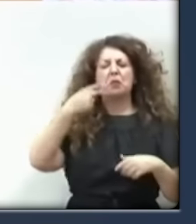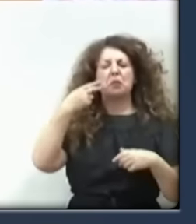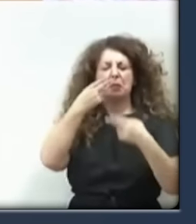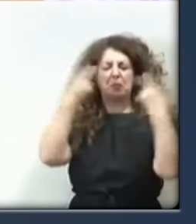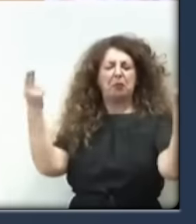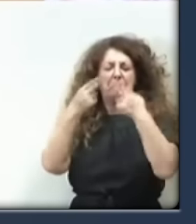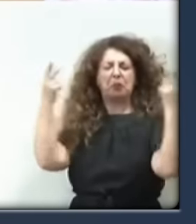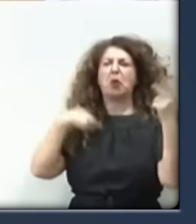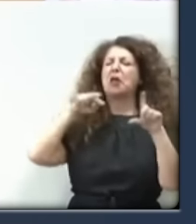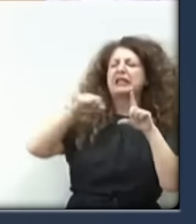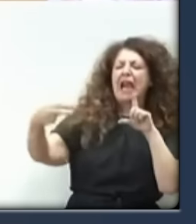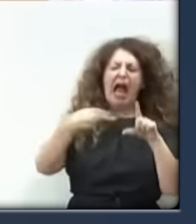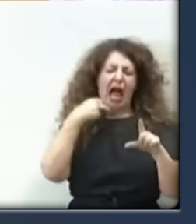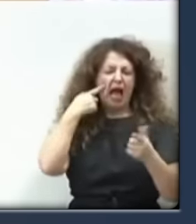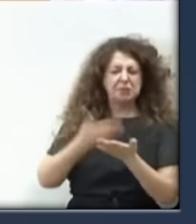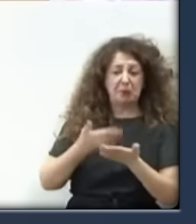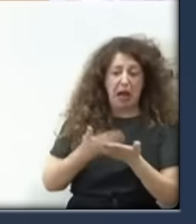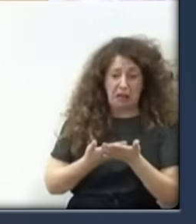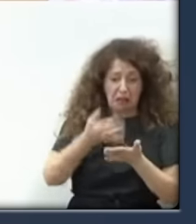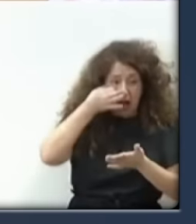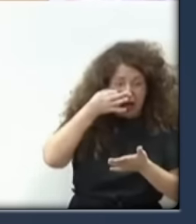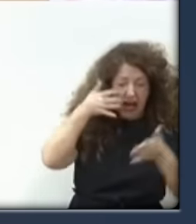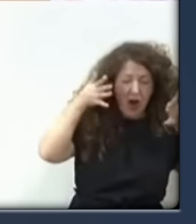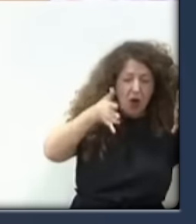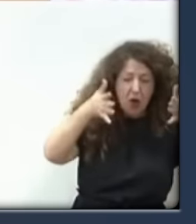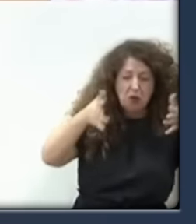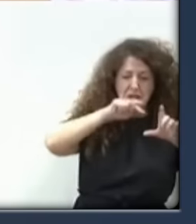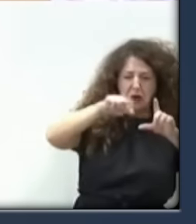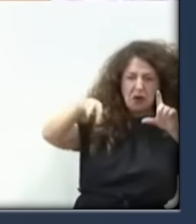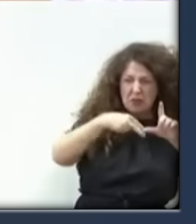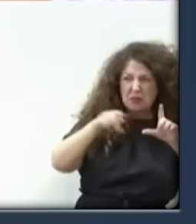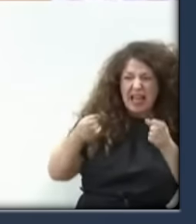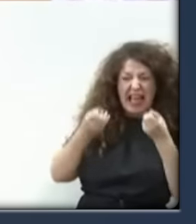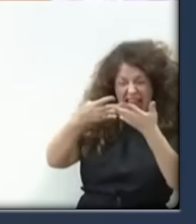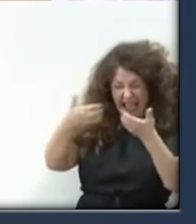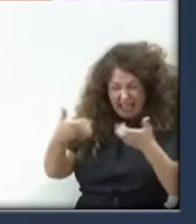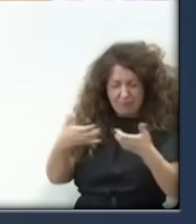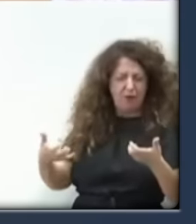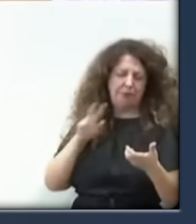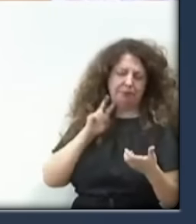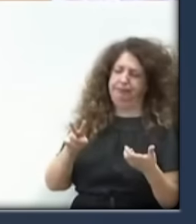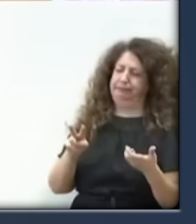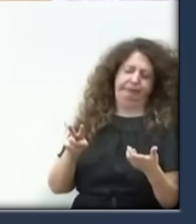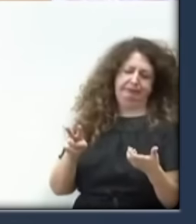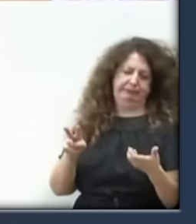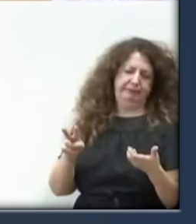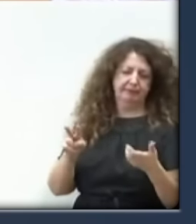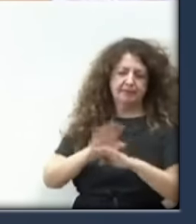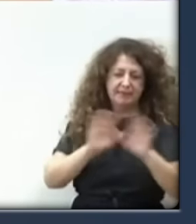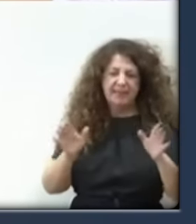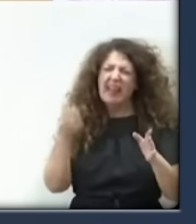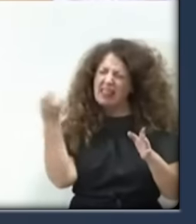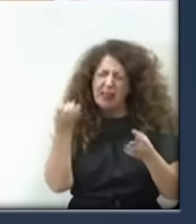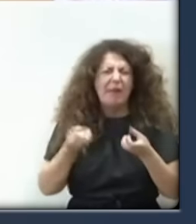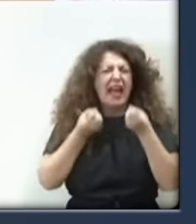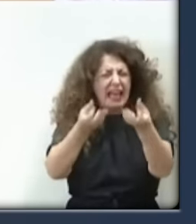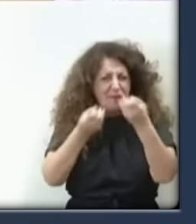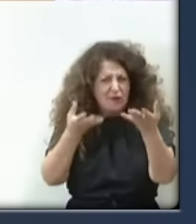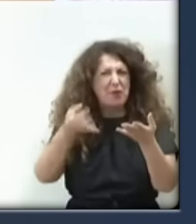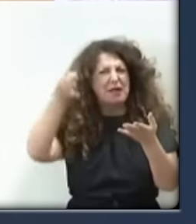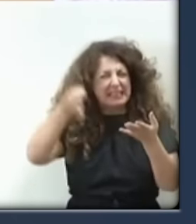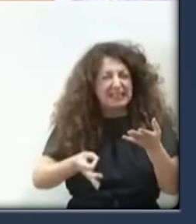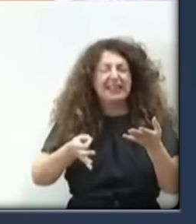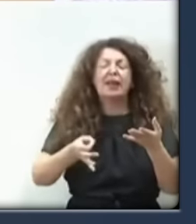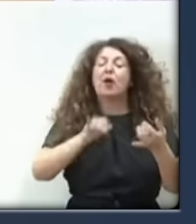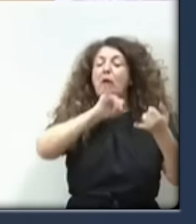Transparencia le suspende todos los informes? ¿Cuándo van a informar ustedes de los intereses económicos de Begoña Gómez